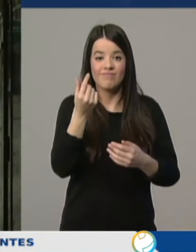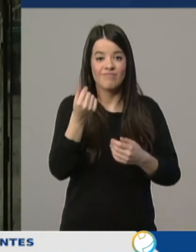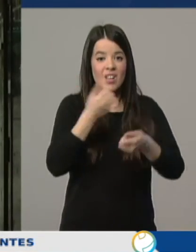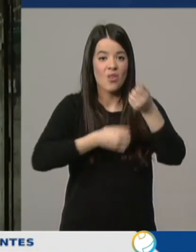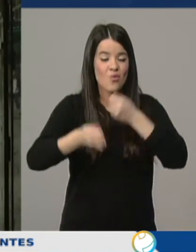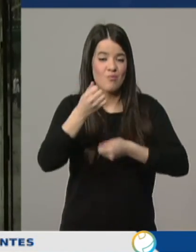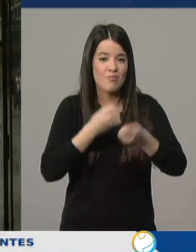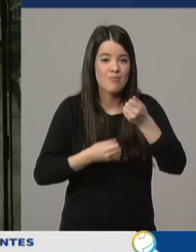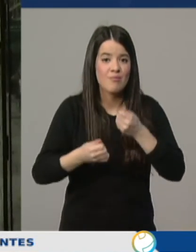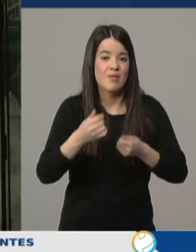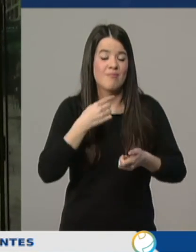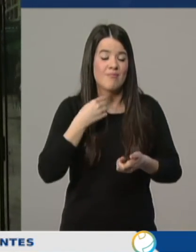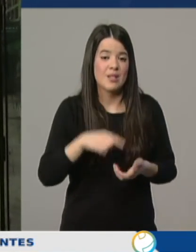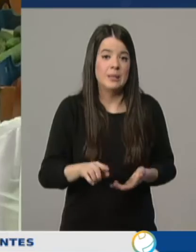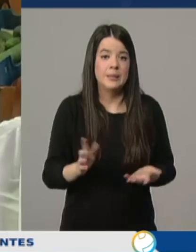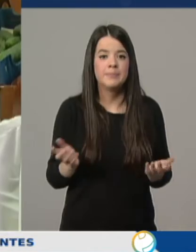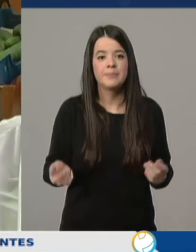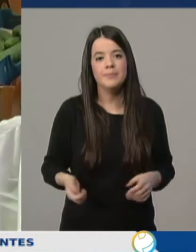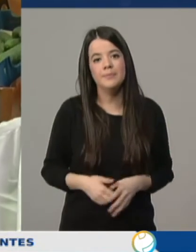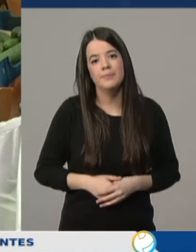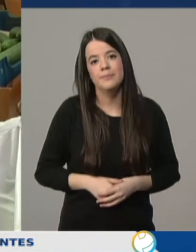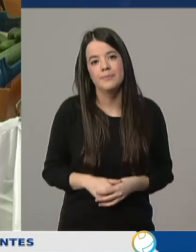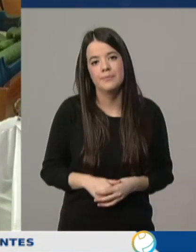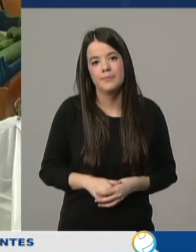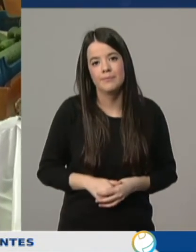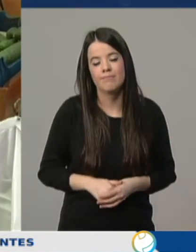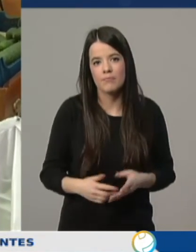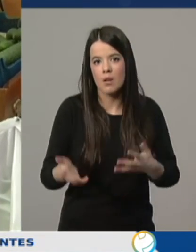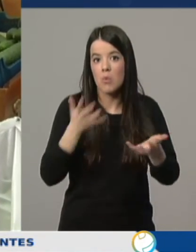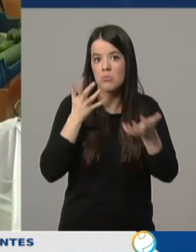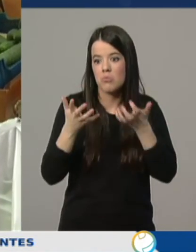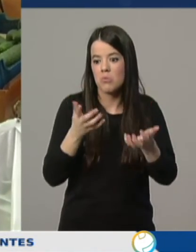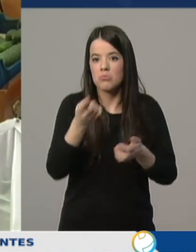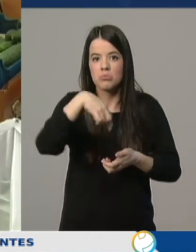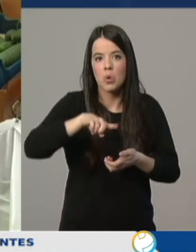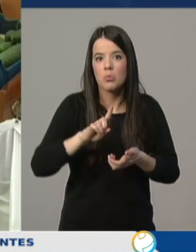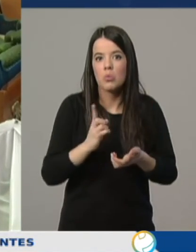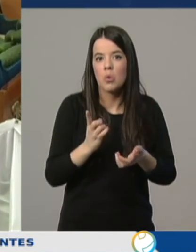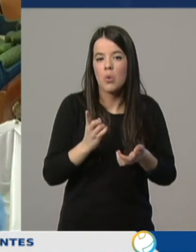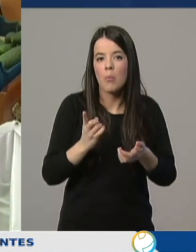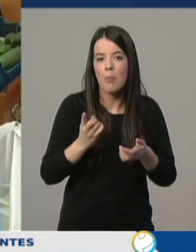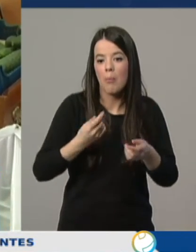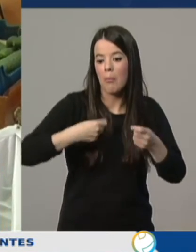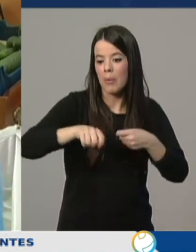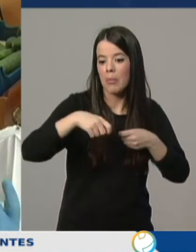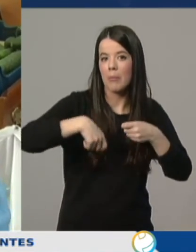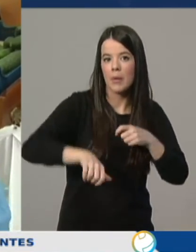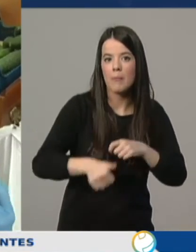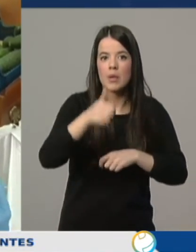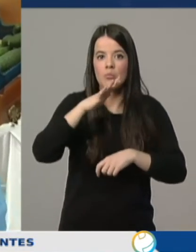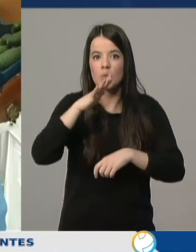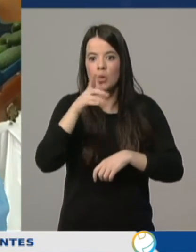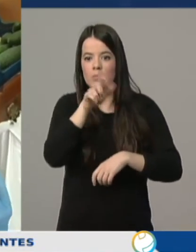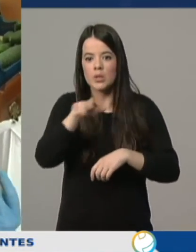dejando esta crisis en nuestra comunidad. Estamos notando que la verdad que sí, que estamos vendiendo un poquito más, porque la gente está haciendo acopio de